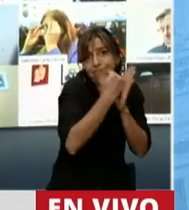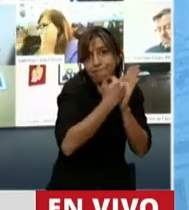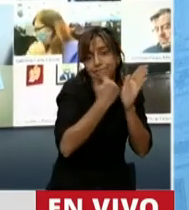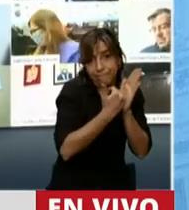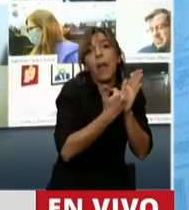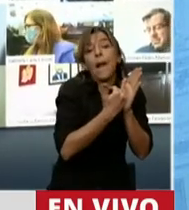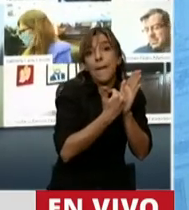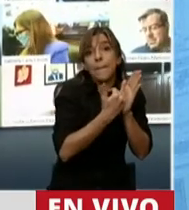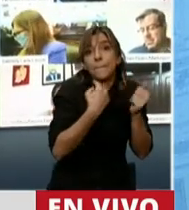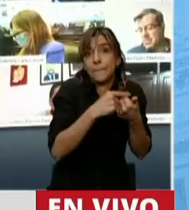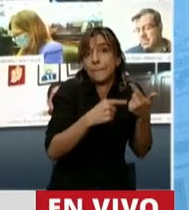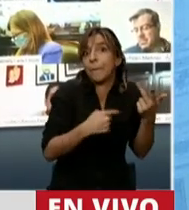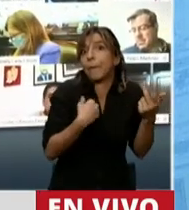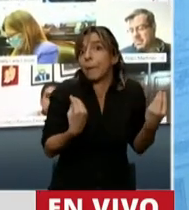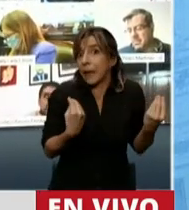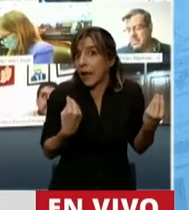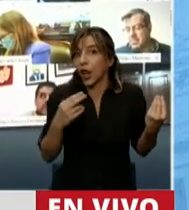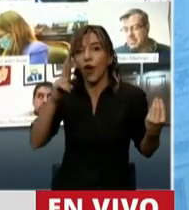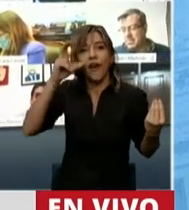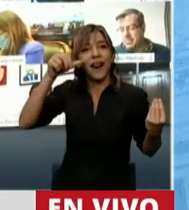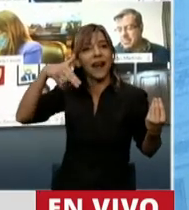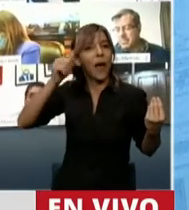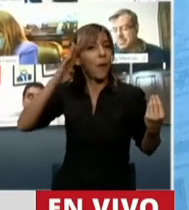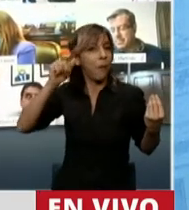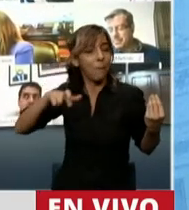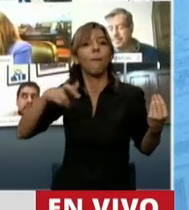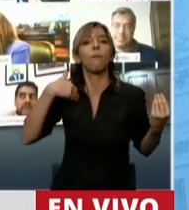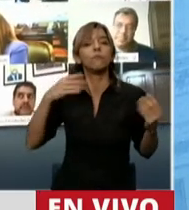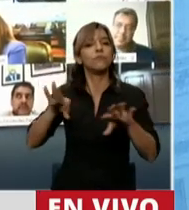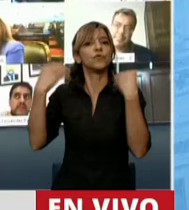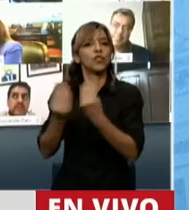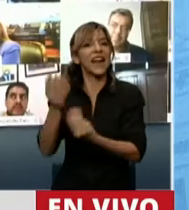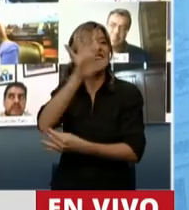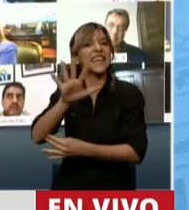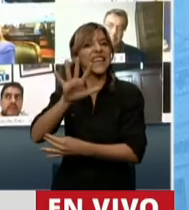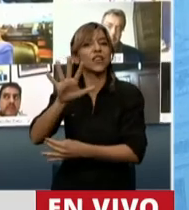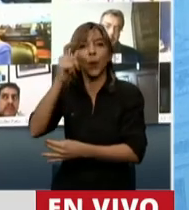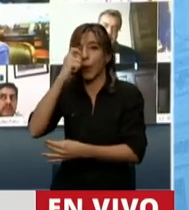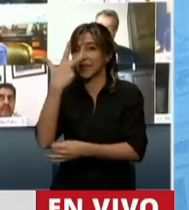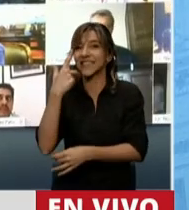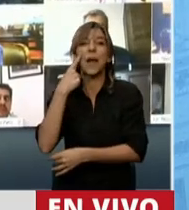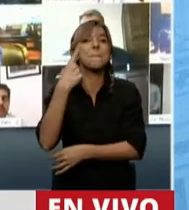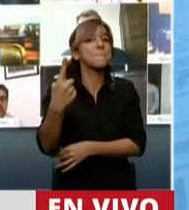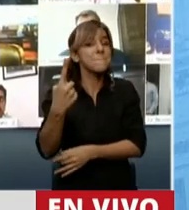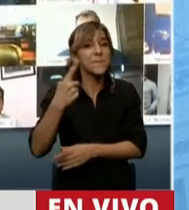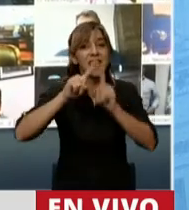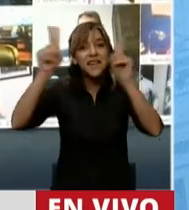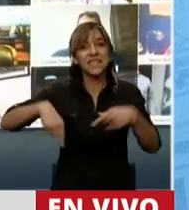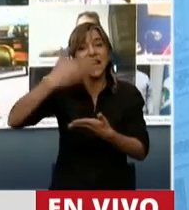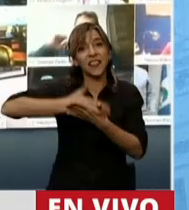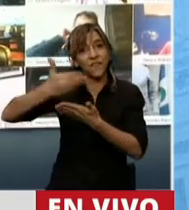RENAVAP se han emitido a nivel nacional 523.000 certificados. Se han impreso solamente 201.